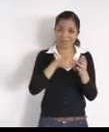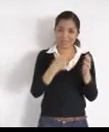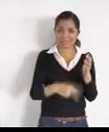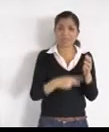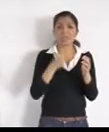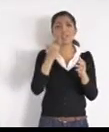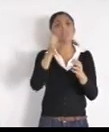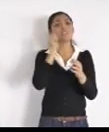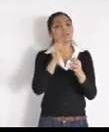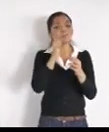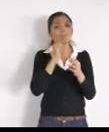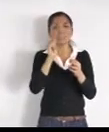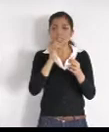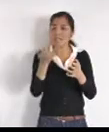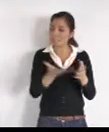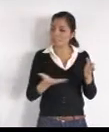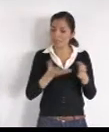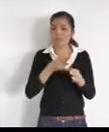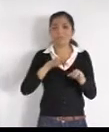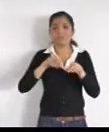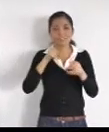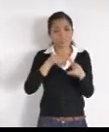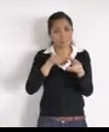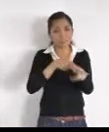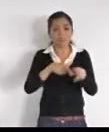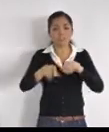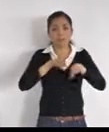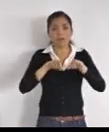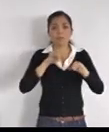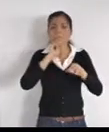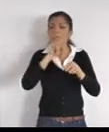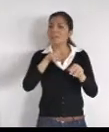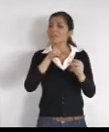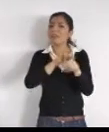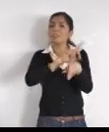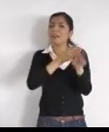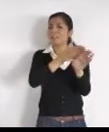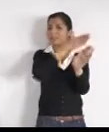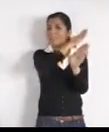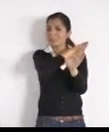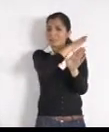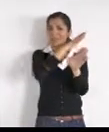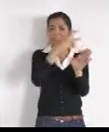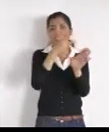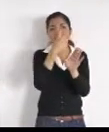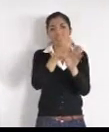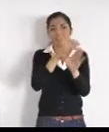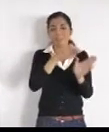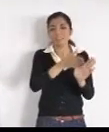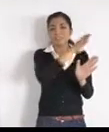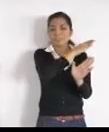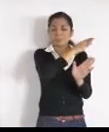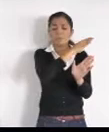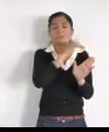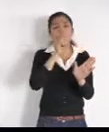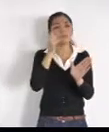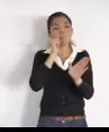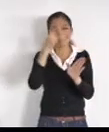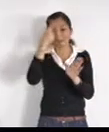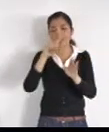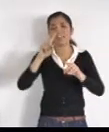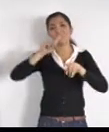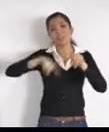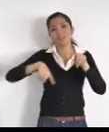y con eso, evitar ya, los congencionamientos viales, Virginia, Amesola, por el Facebook personal, que bueno, que